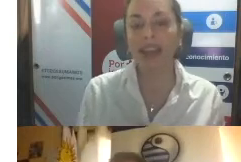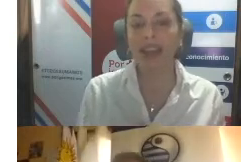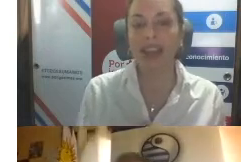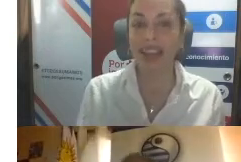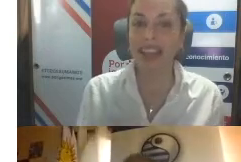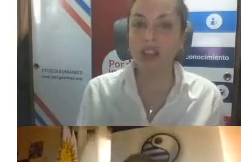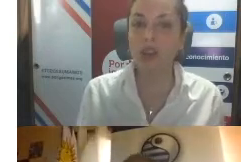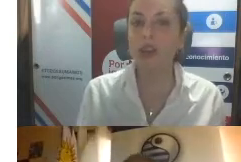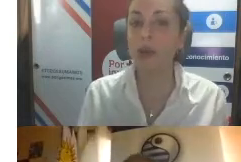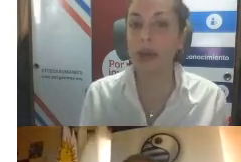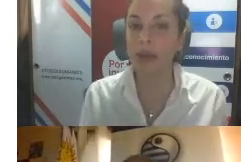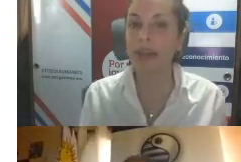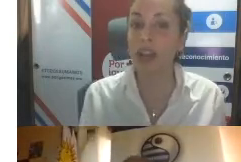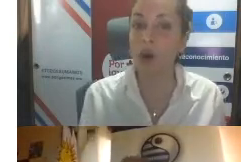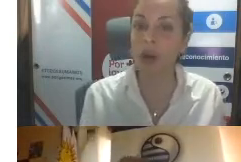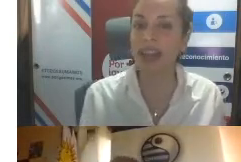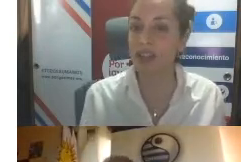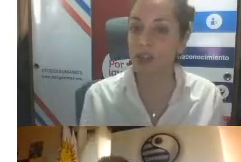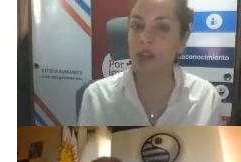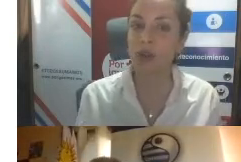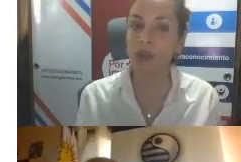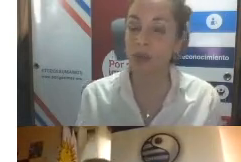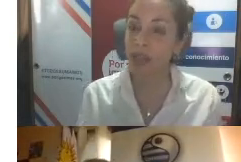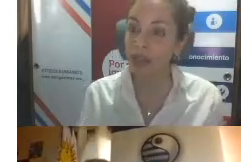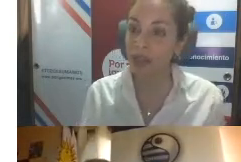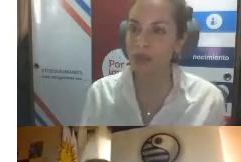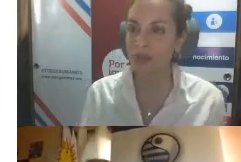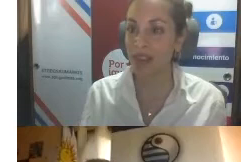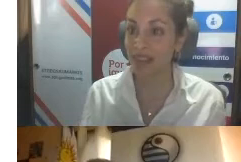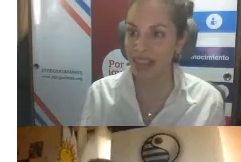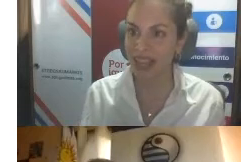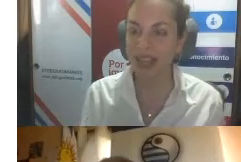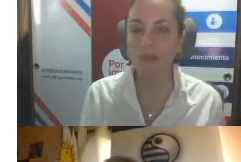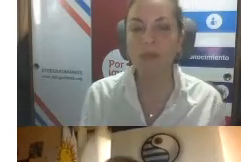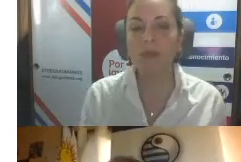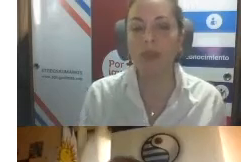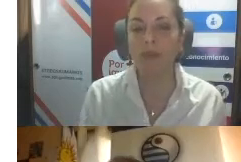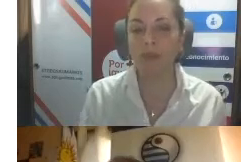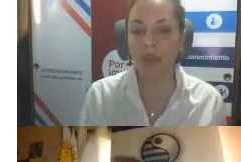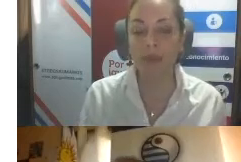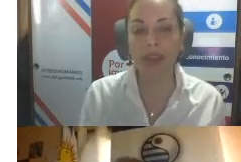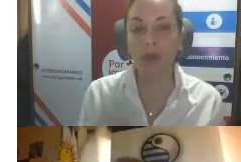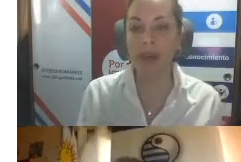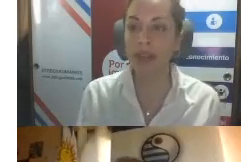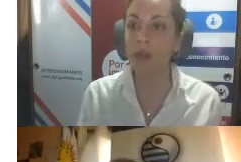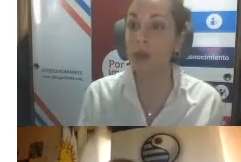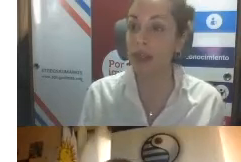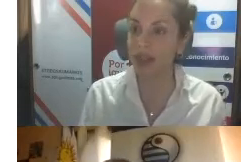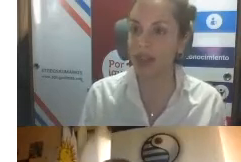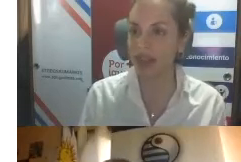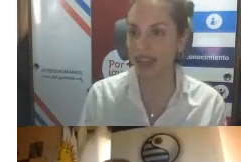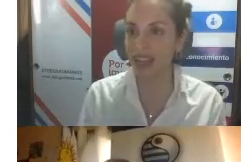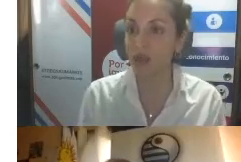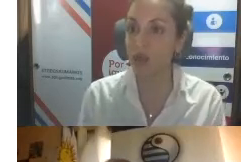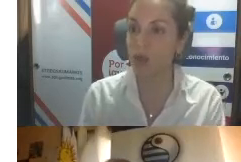es dentro del programa de co-creación de conocimiento de la SHAICA, y particularmente, bueno,